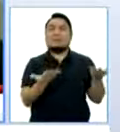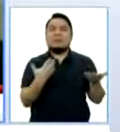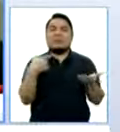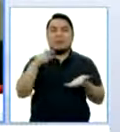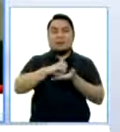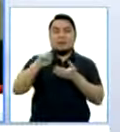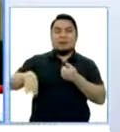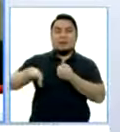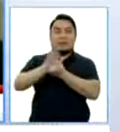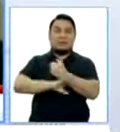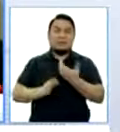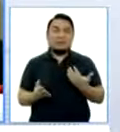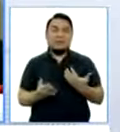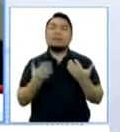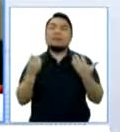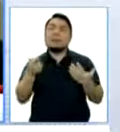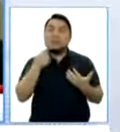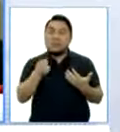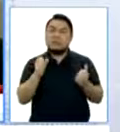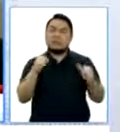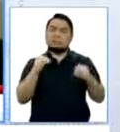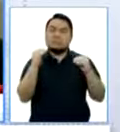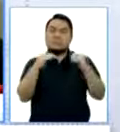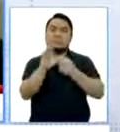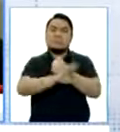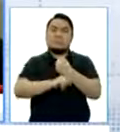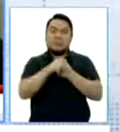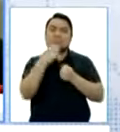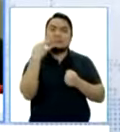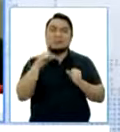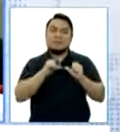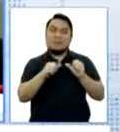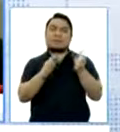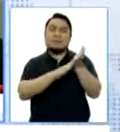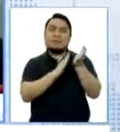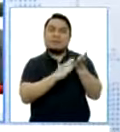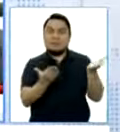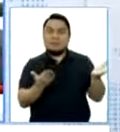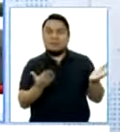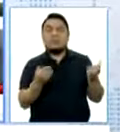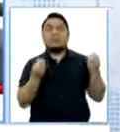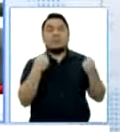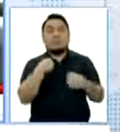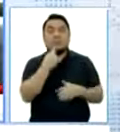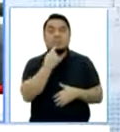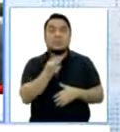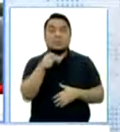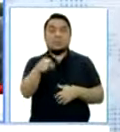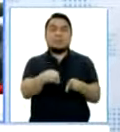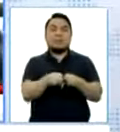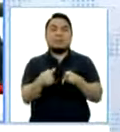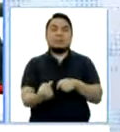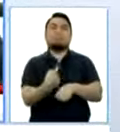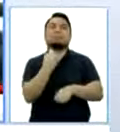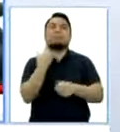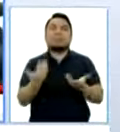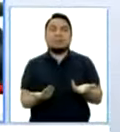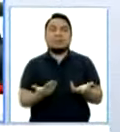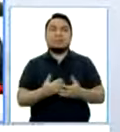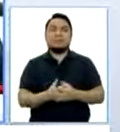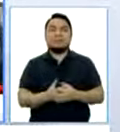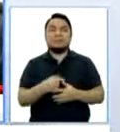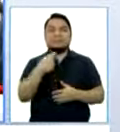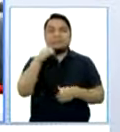Esta es una garantía que ha tenido siempre la Defensoría. Y déjeme decirle que esto además afecta a